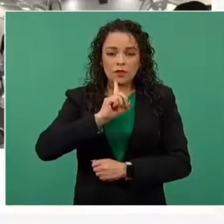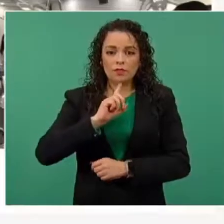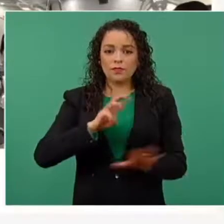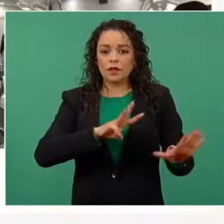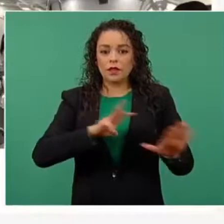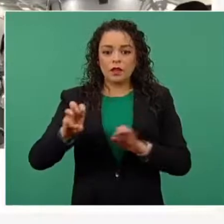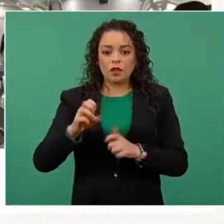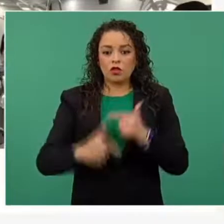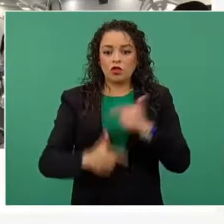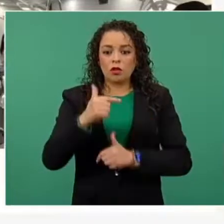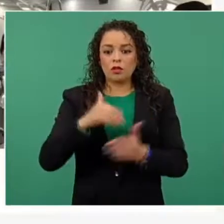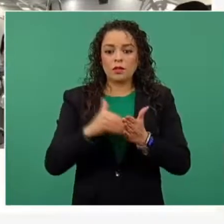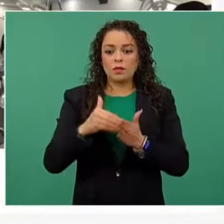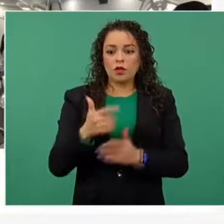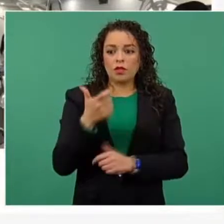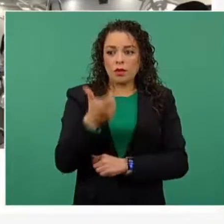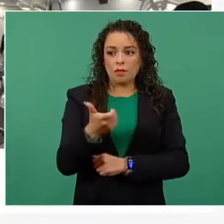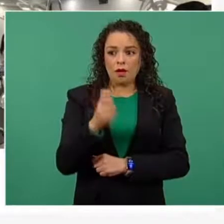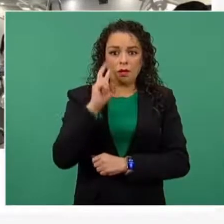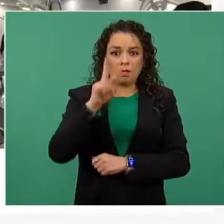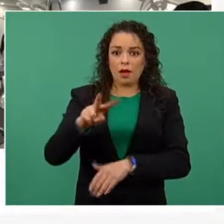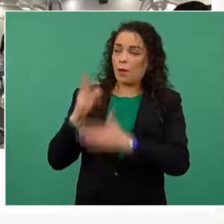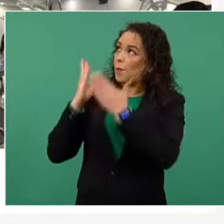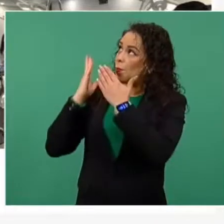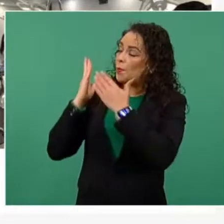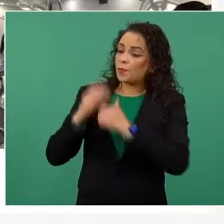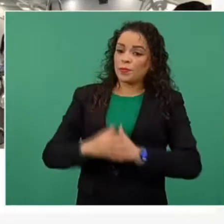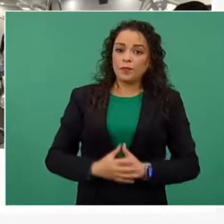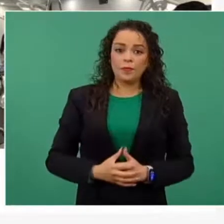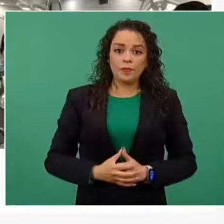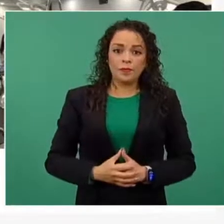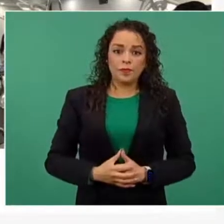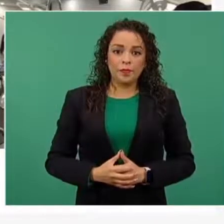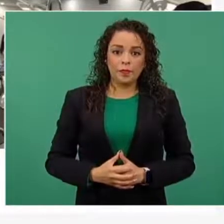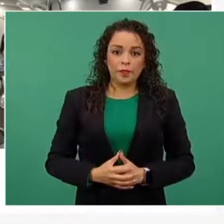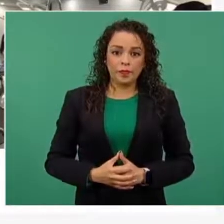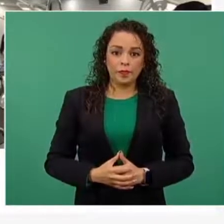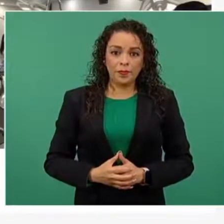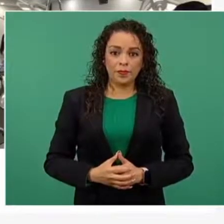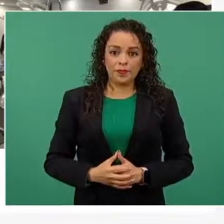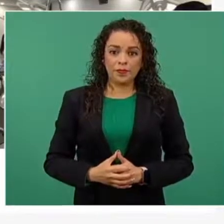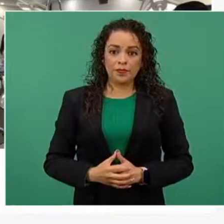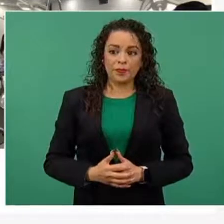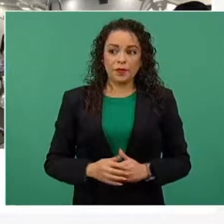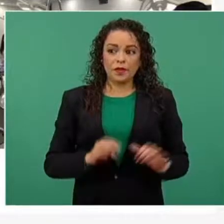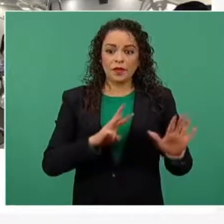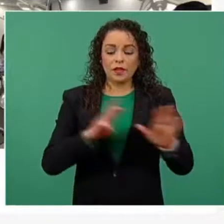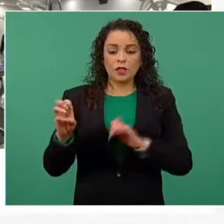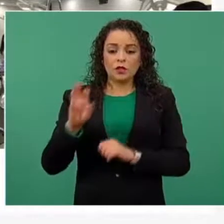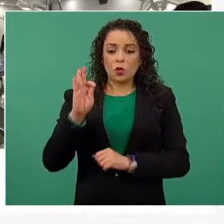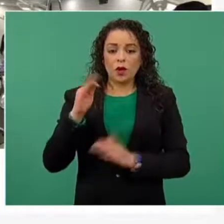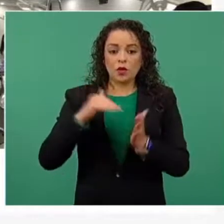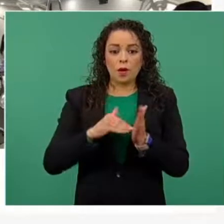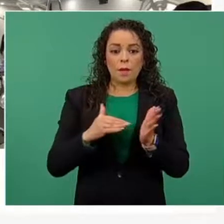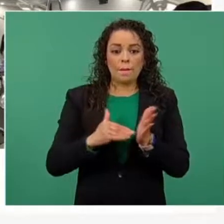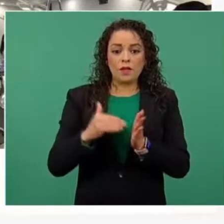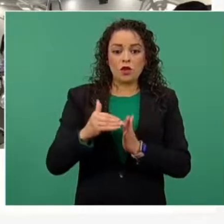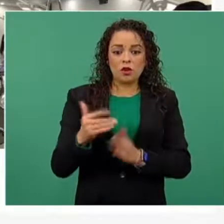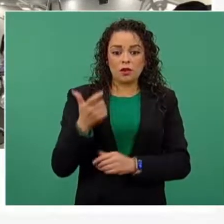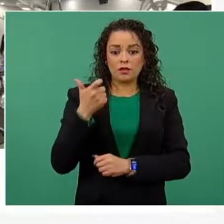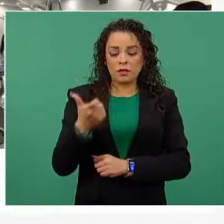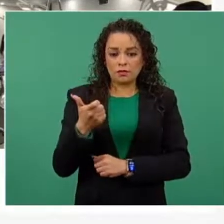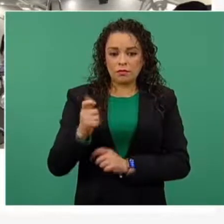millones de pesos, al igual que se han canalizado más de 349 millones de pesos para atender